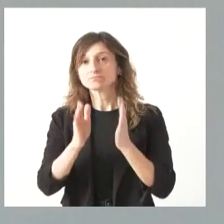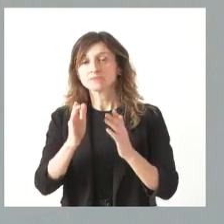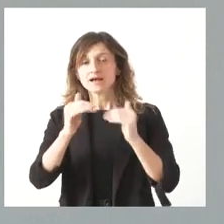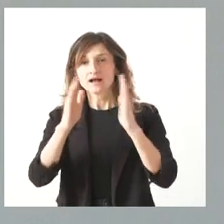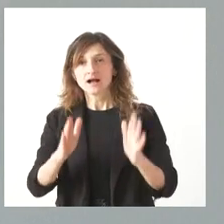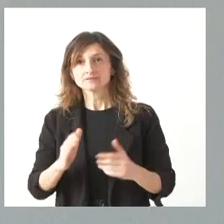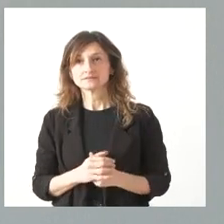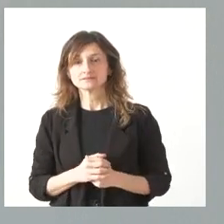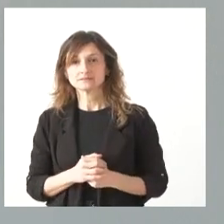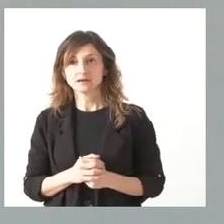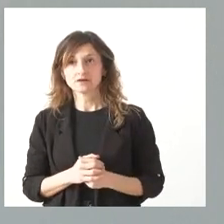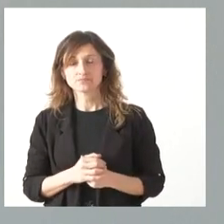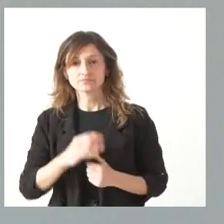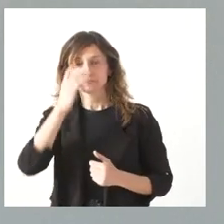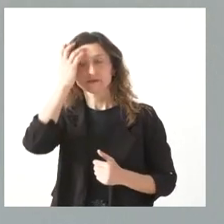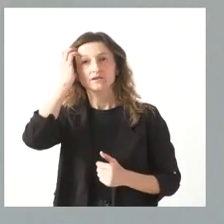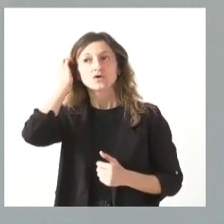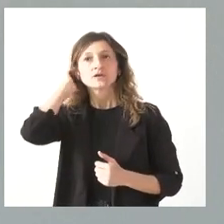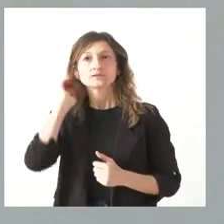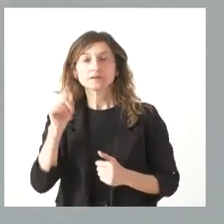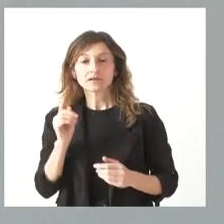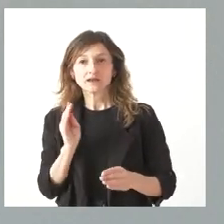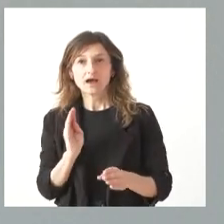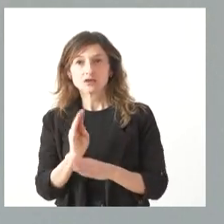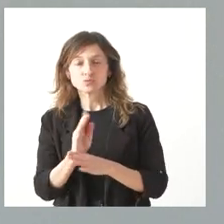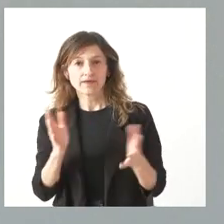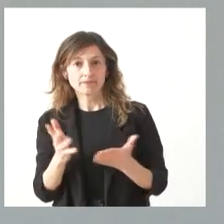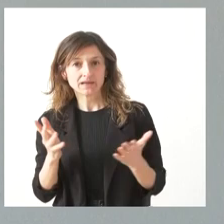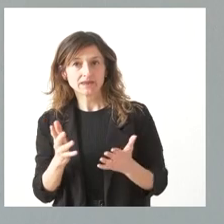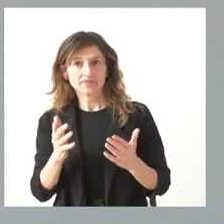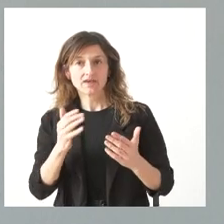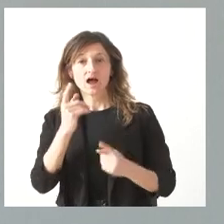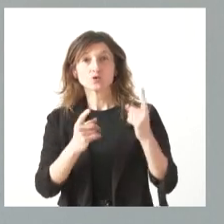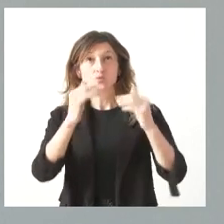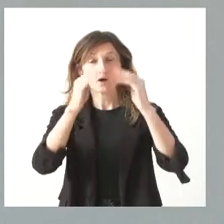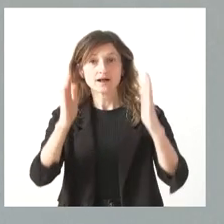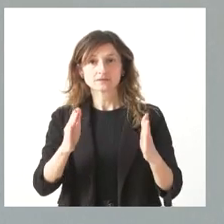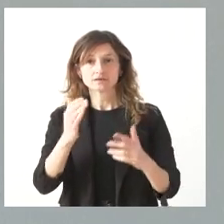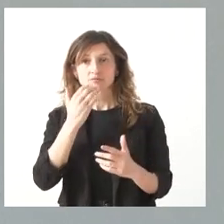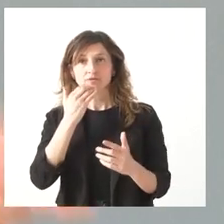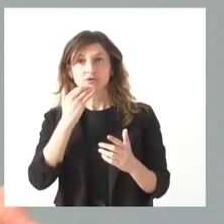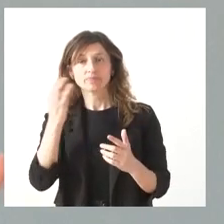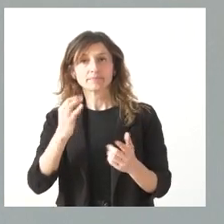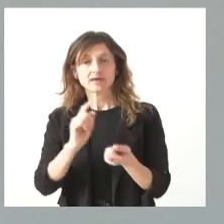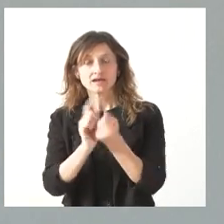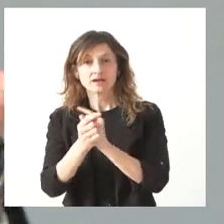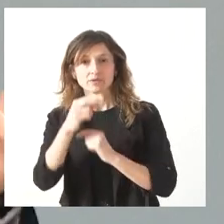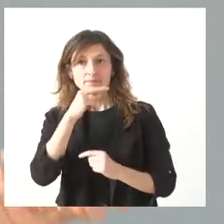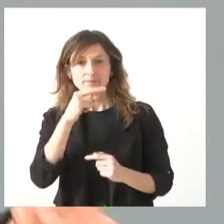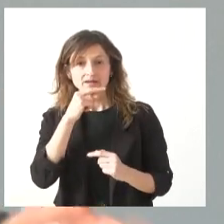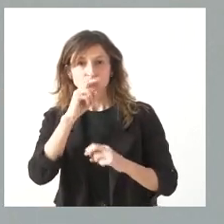hogares cuando esto fuera necesario, alguna ayuda de emergencia. En algunos hogares, pues, es imprescindible, por ejemplo, el cambio del baño